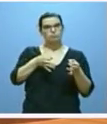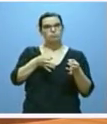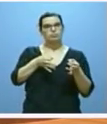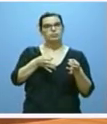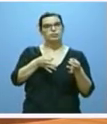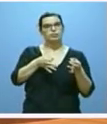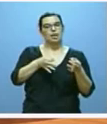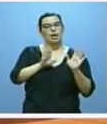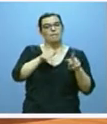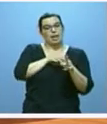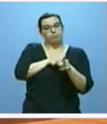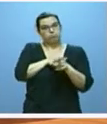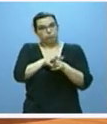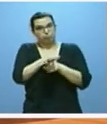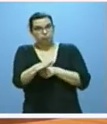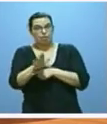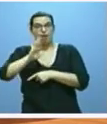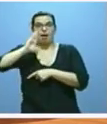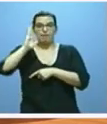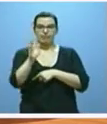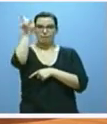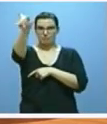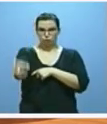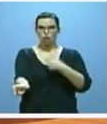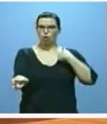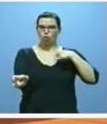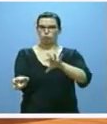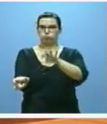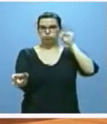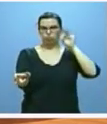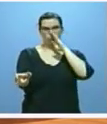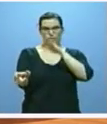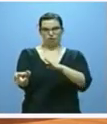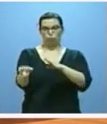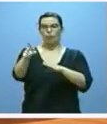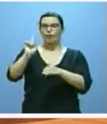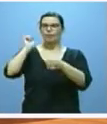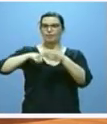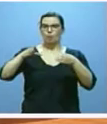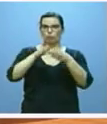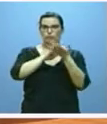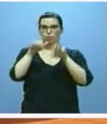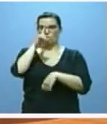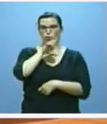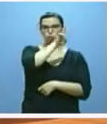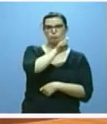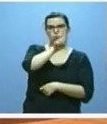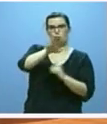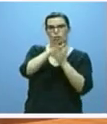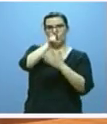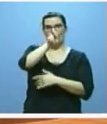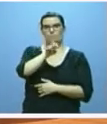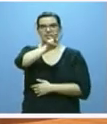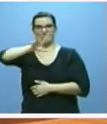persona que, por designación mía directa, fue miembro de la Junta entre 2001 y 2015 y principal